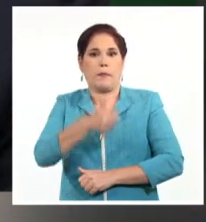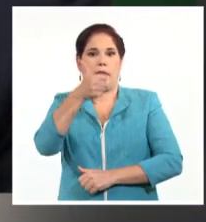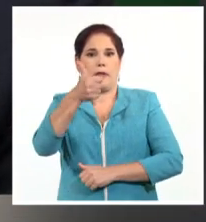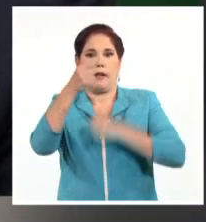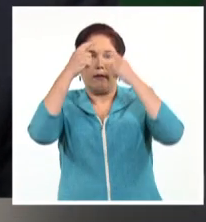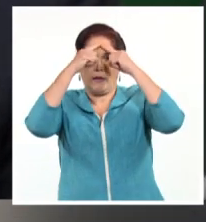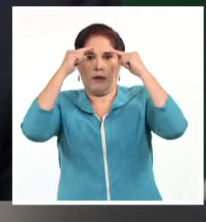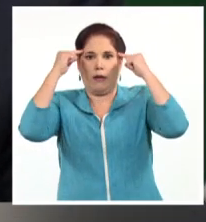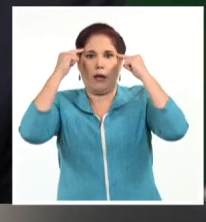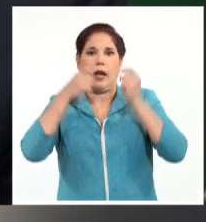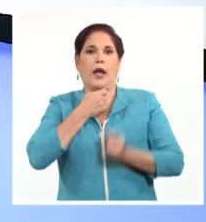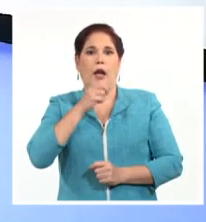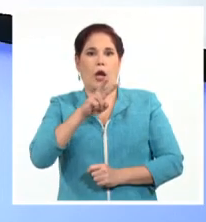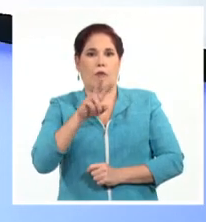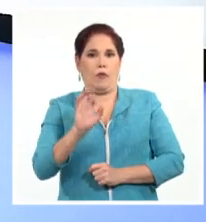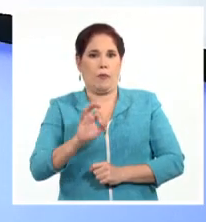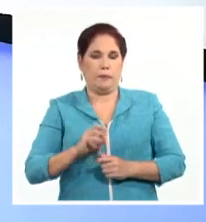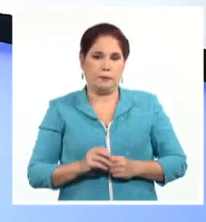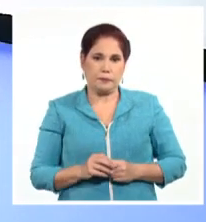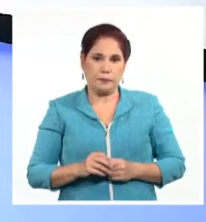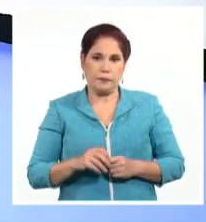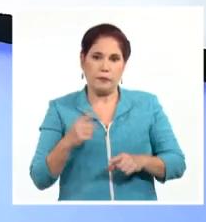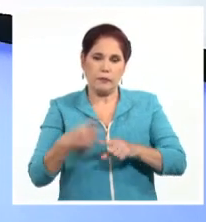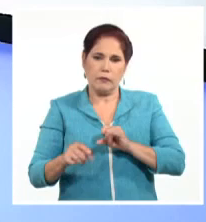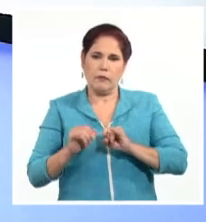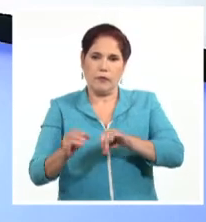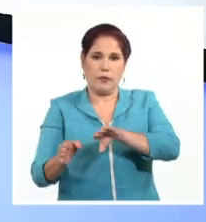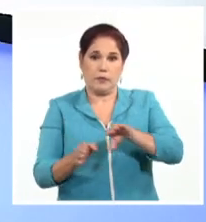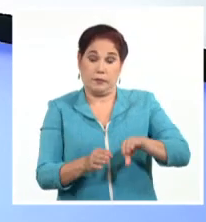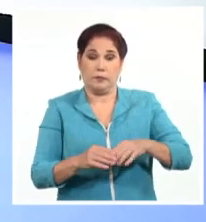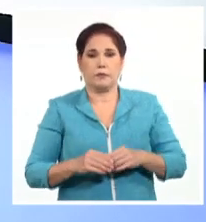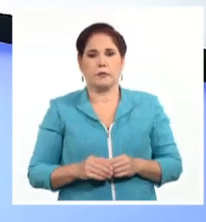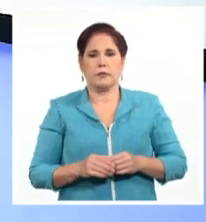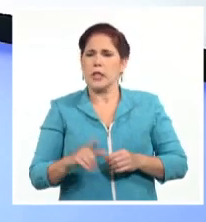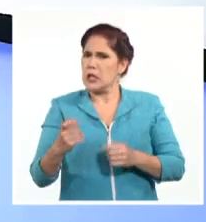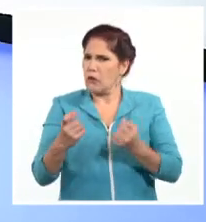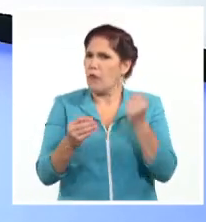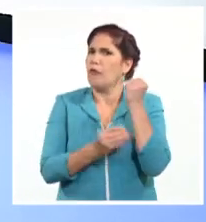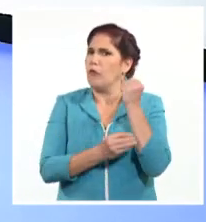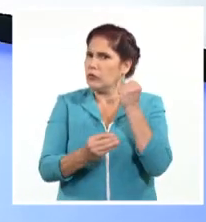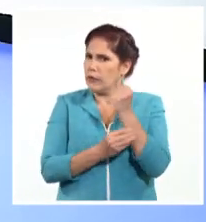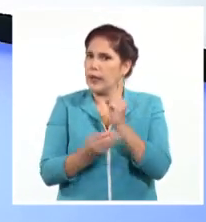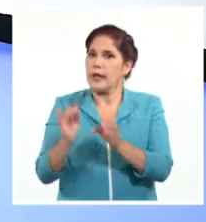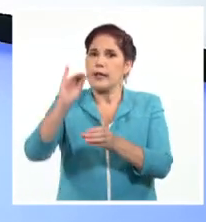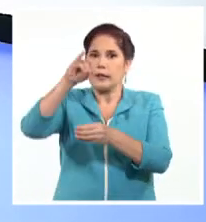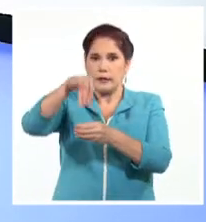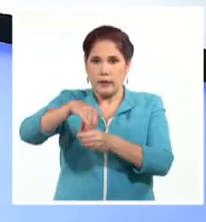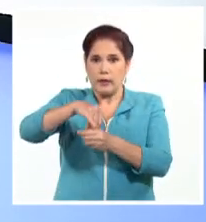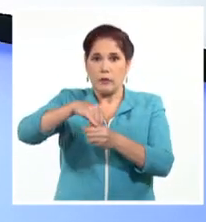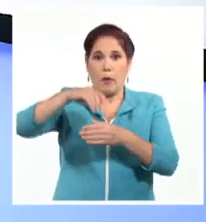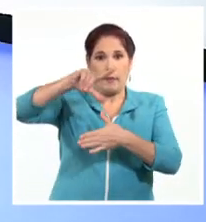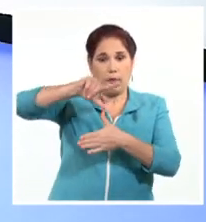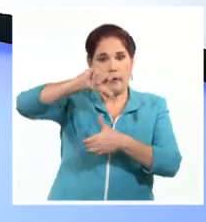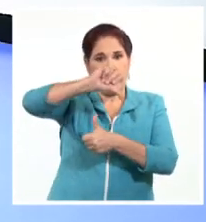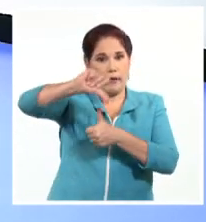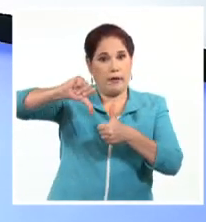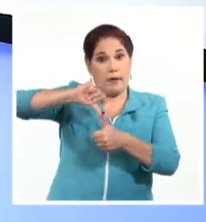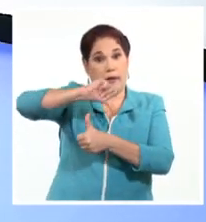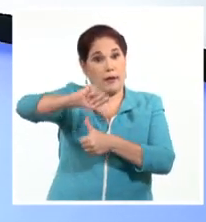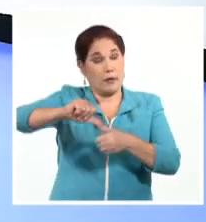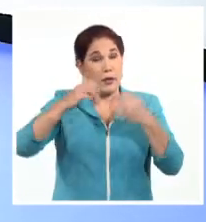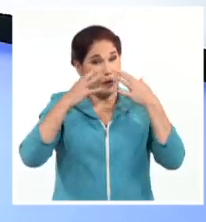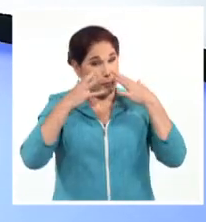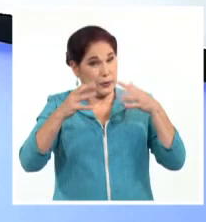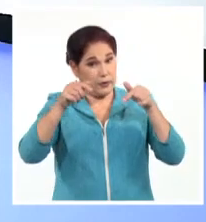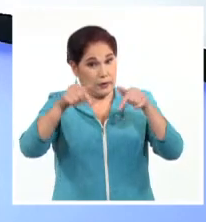Evo Morales. Y la necesidad de fortalecer la integración regional, Freudlan, tema central